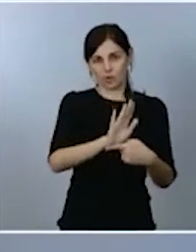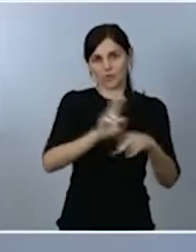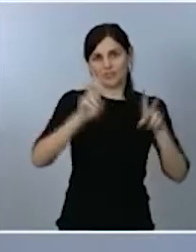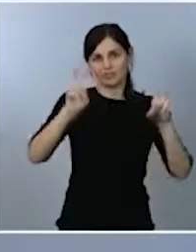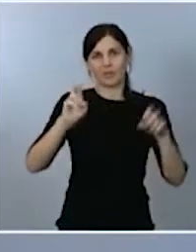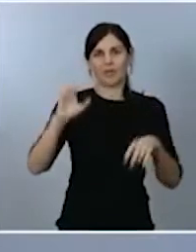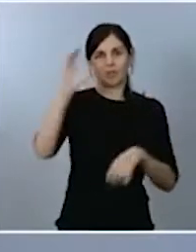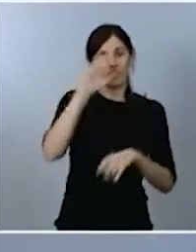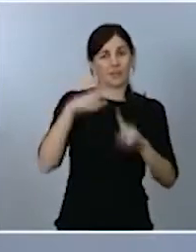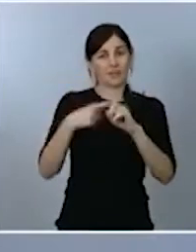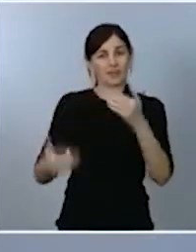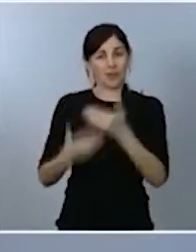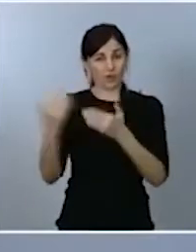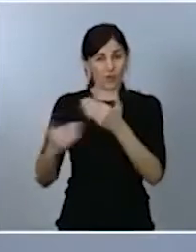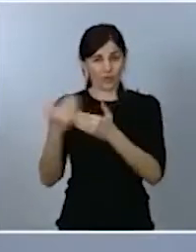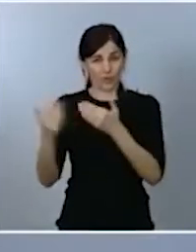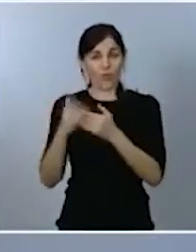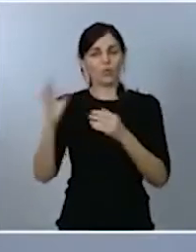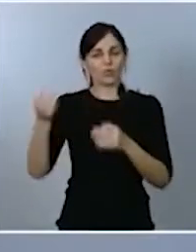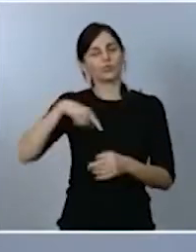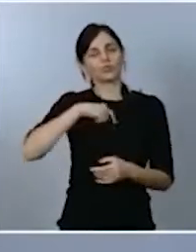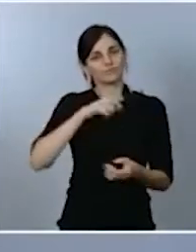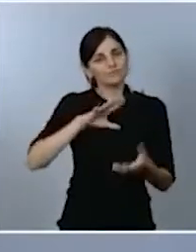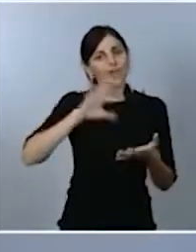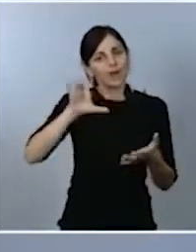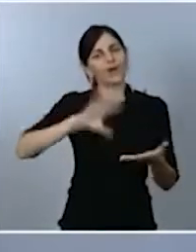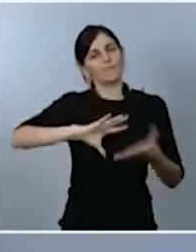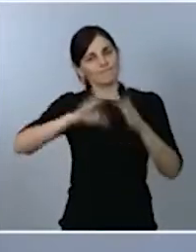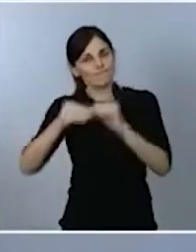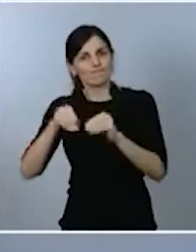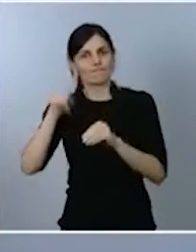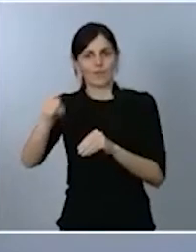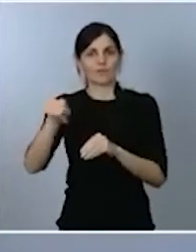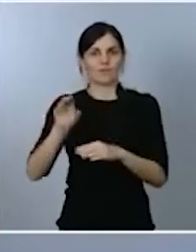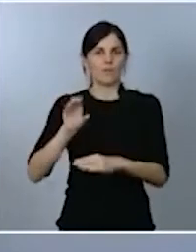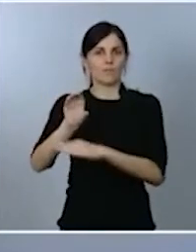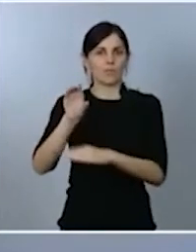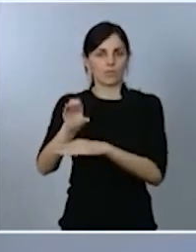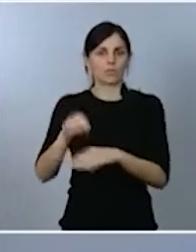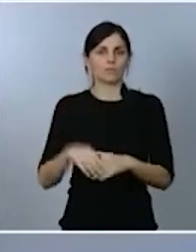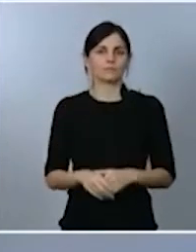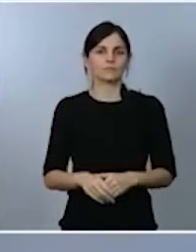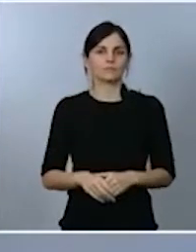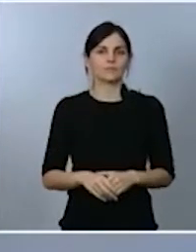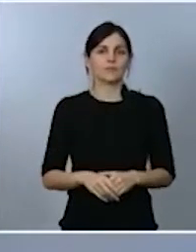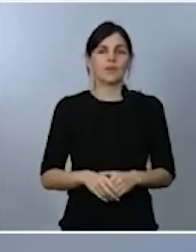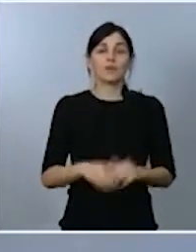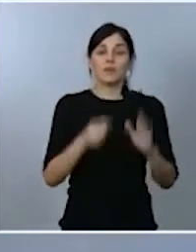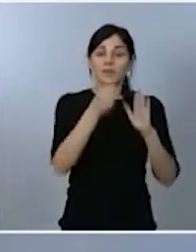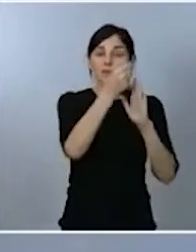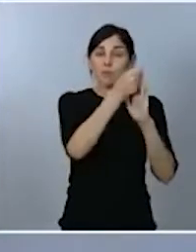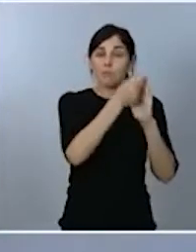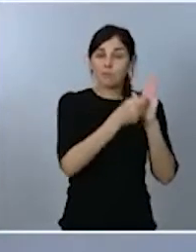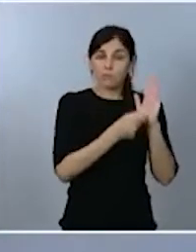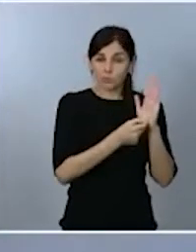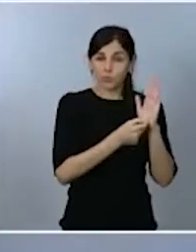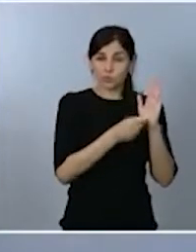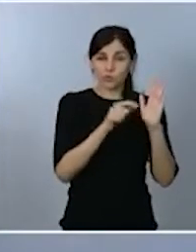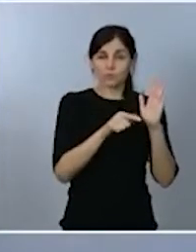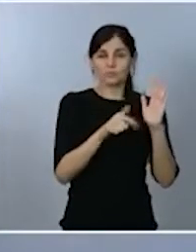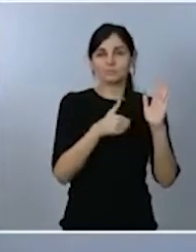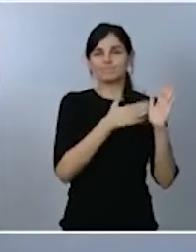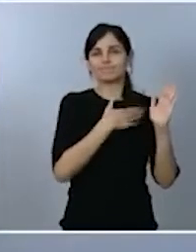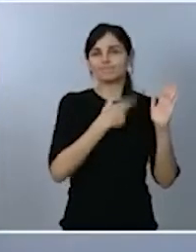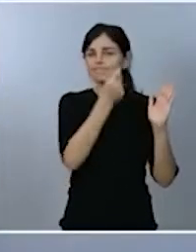parte de los puntos de ese plan de choque que incluía unos mil millones de financiación adicional para la ciencia y la